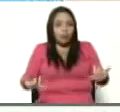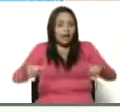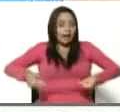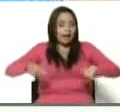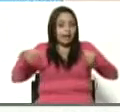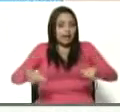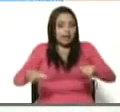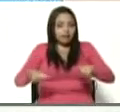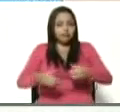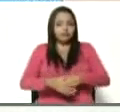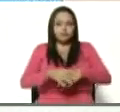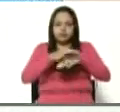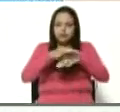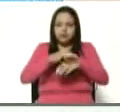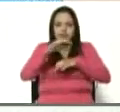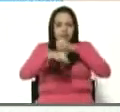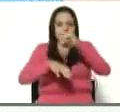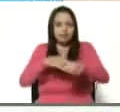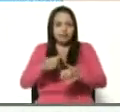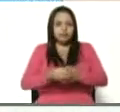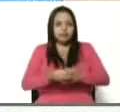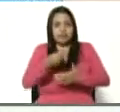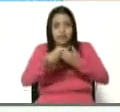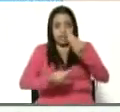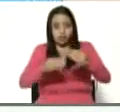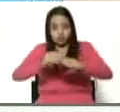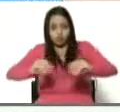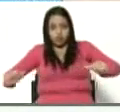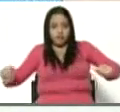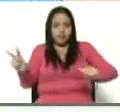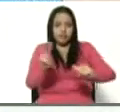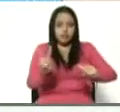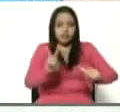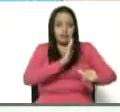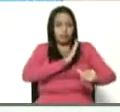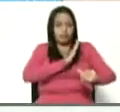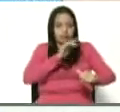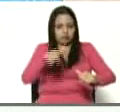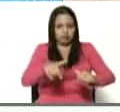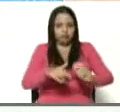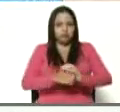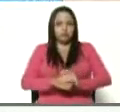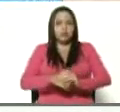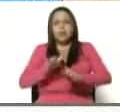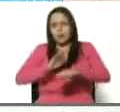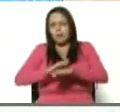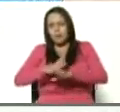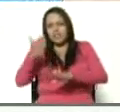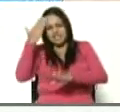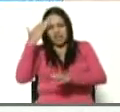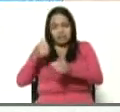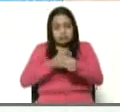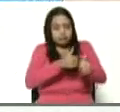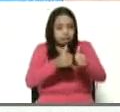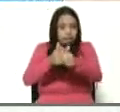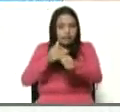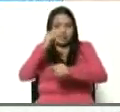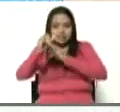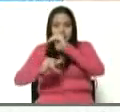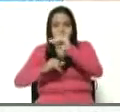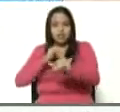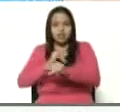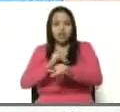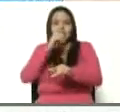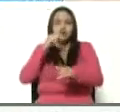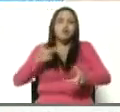como la proteína animal, producido en tierra venezolana. Porque saben la persecución internacional que